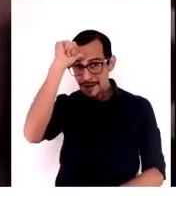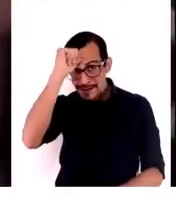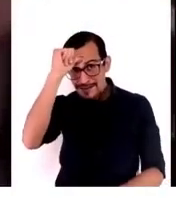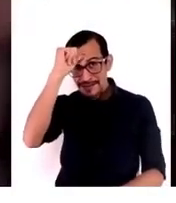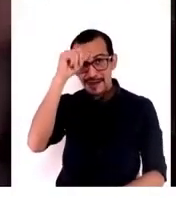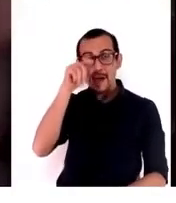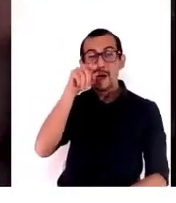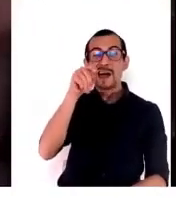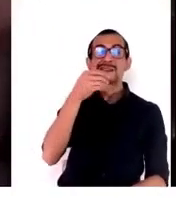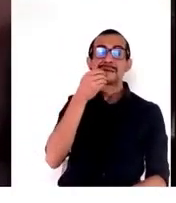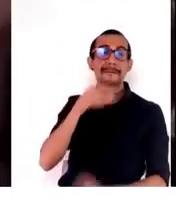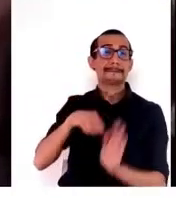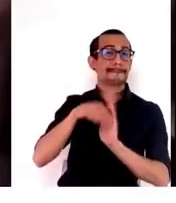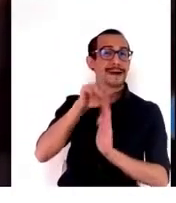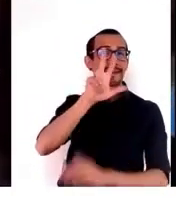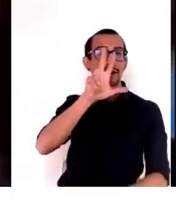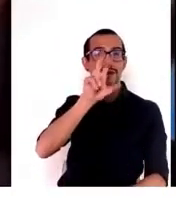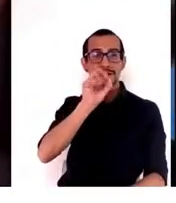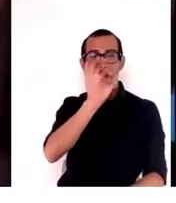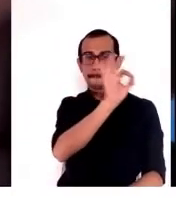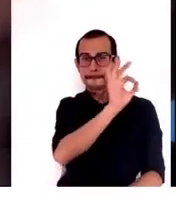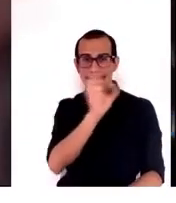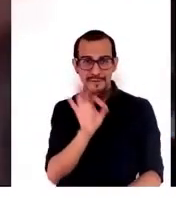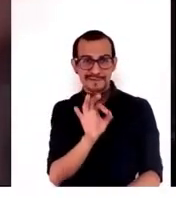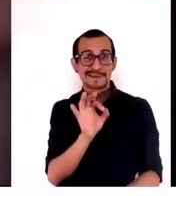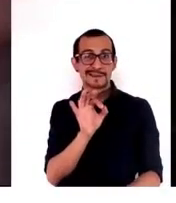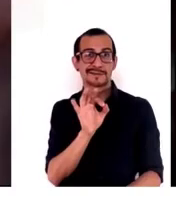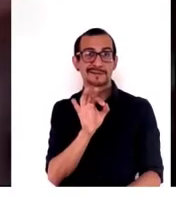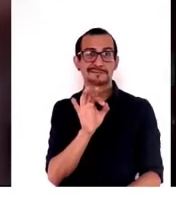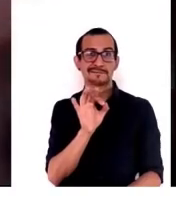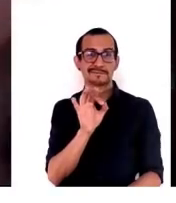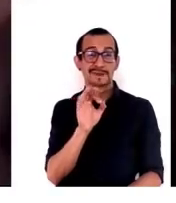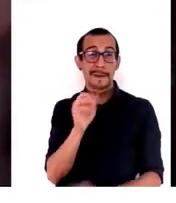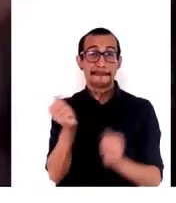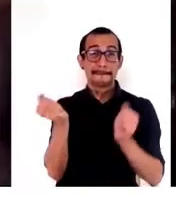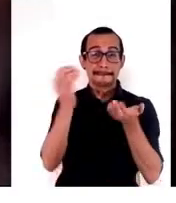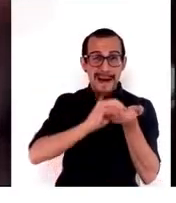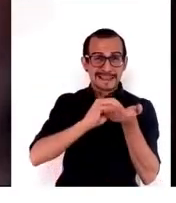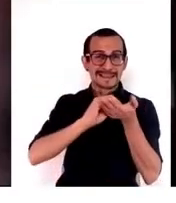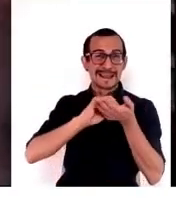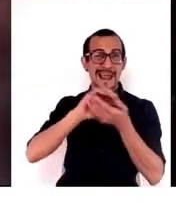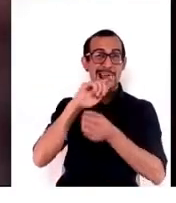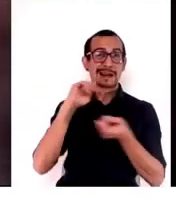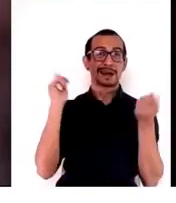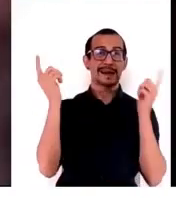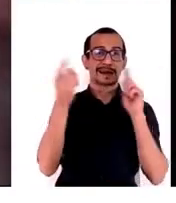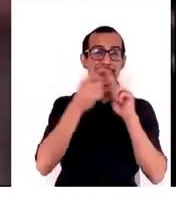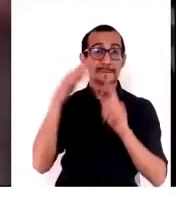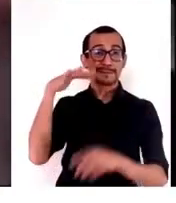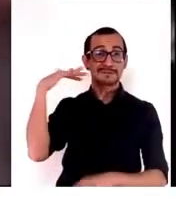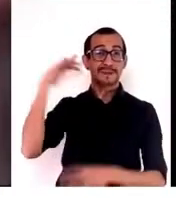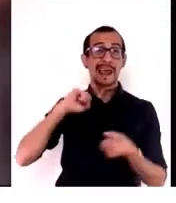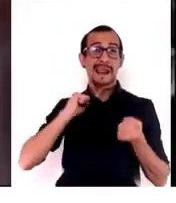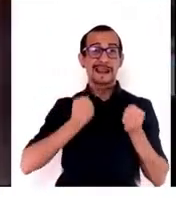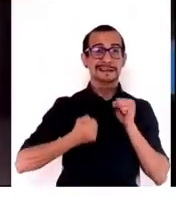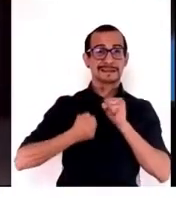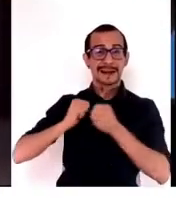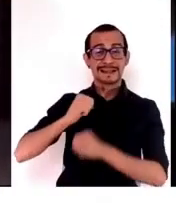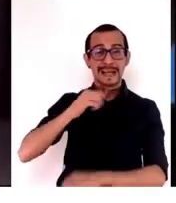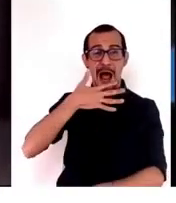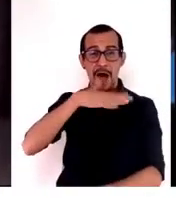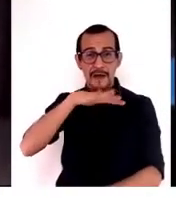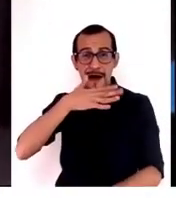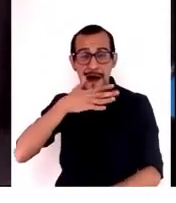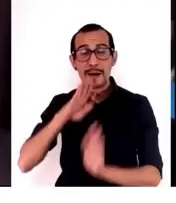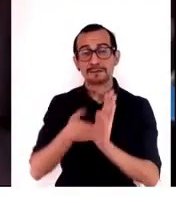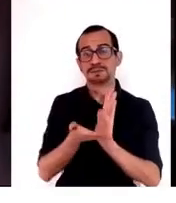más que 80%. Y con el cambio climático, el estrés hídrico se va a subir también. Y también